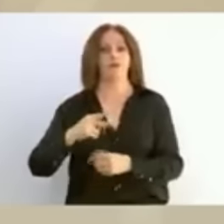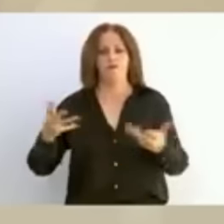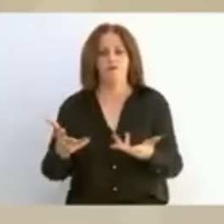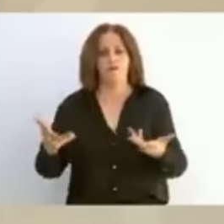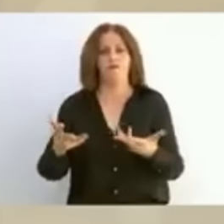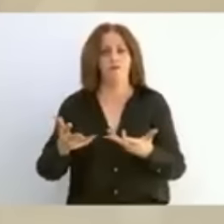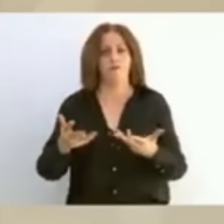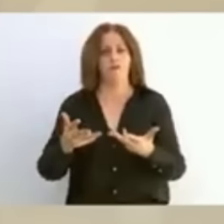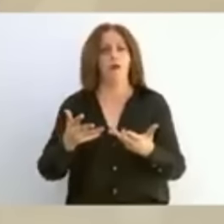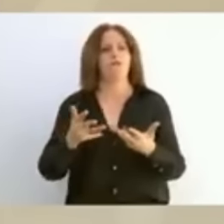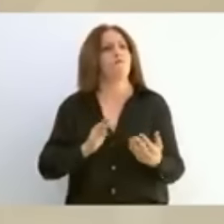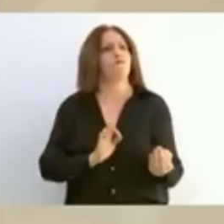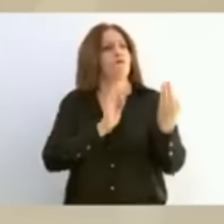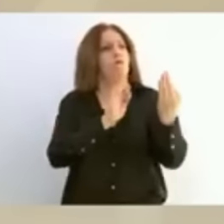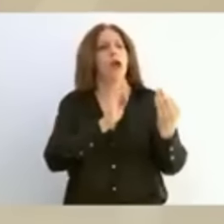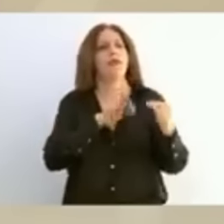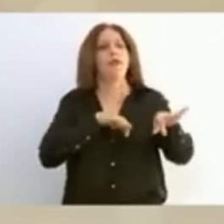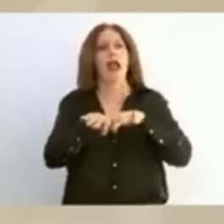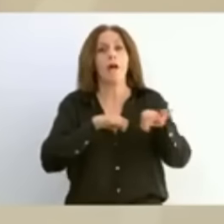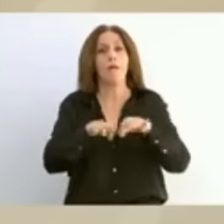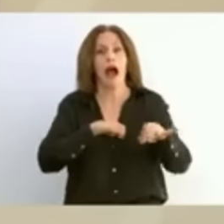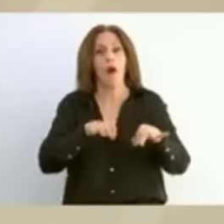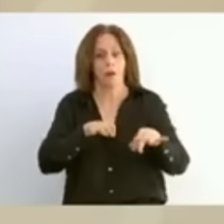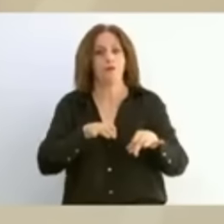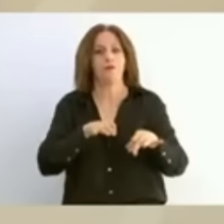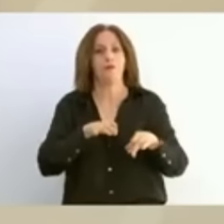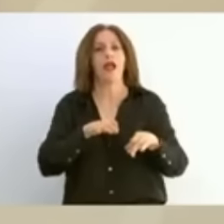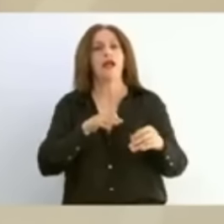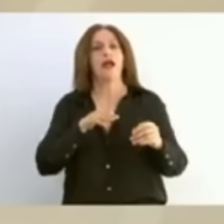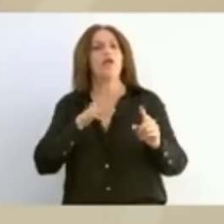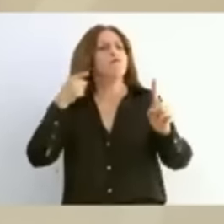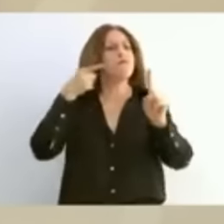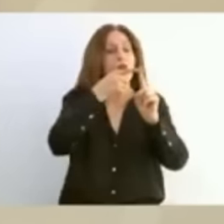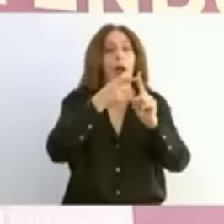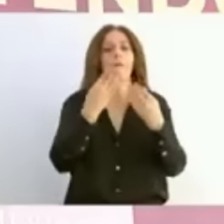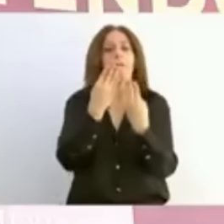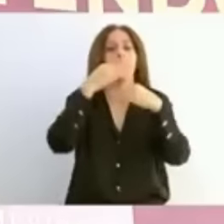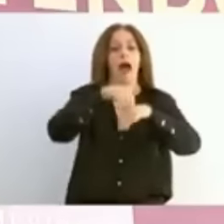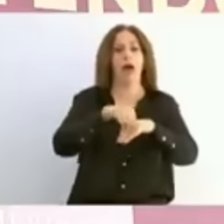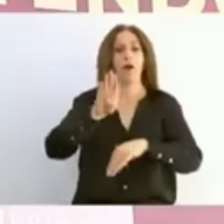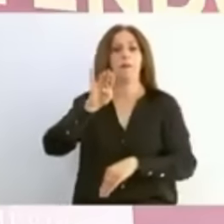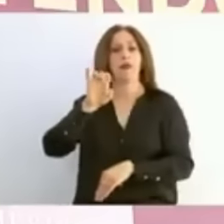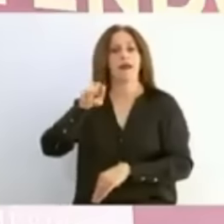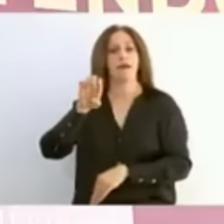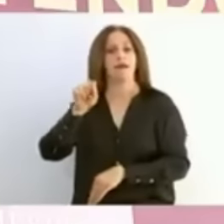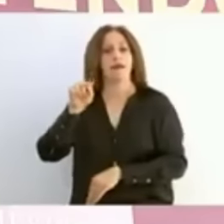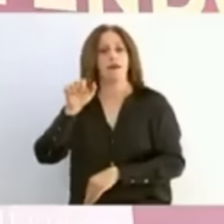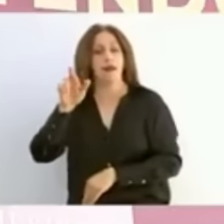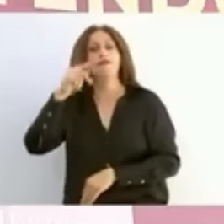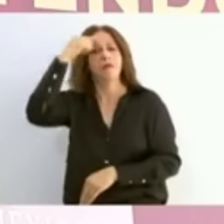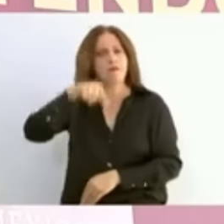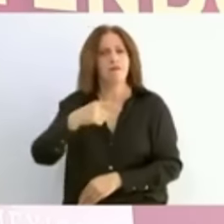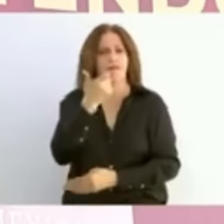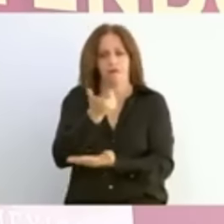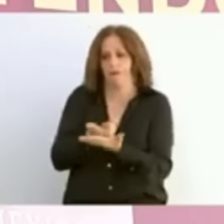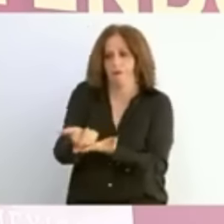través del Banco del Bienestar un apoyo económico mensual, cuyo equivalente es el del salario mínimo, el cual actualmente